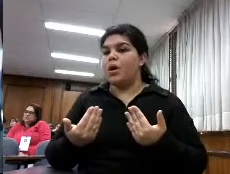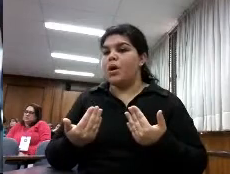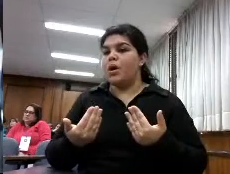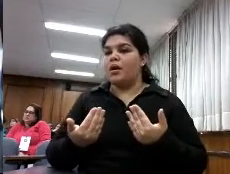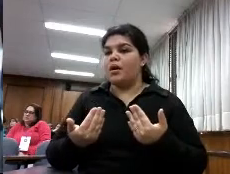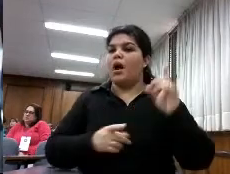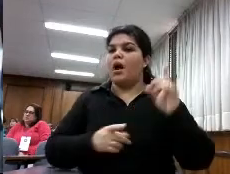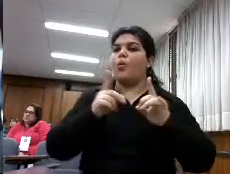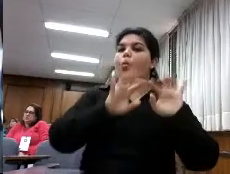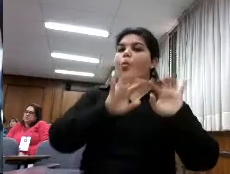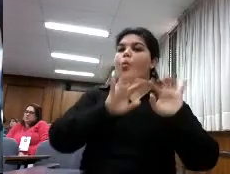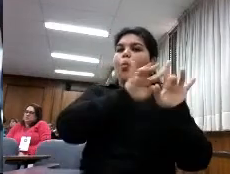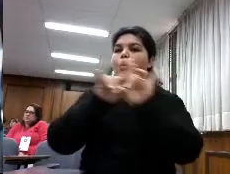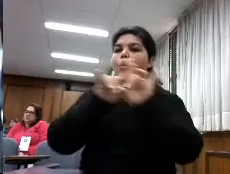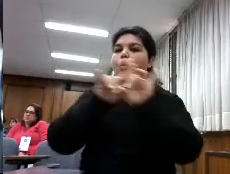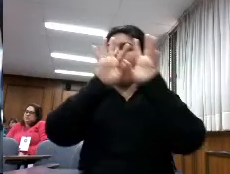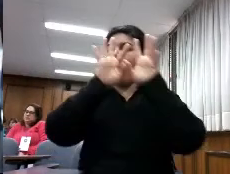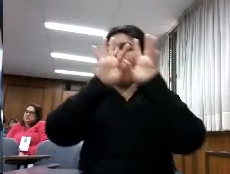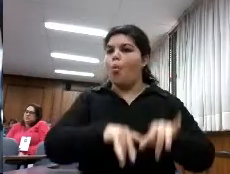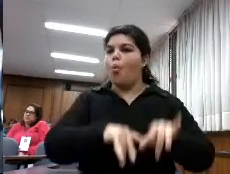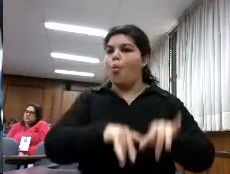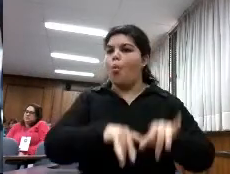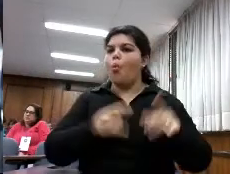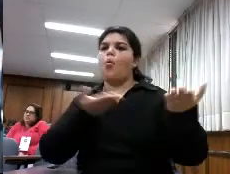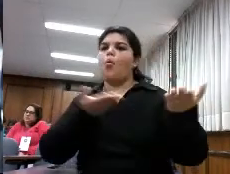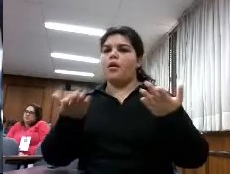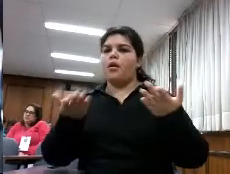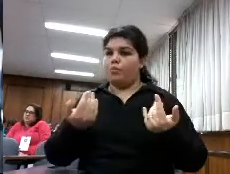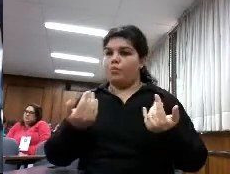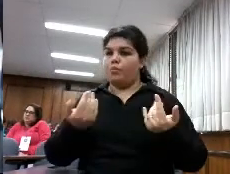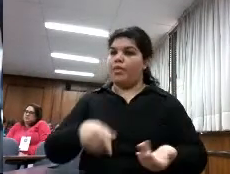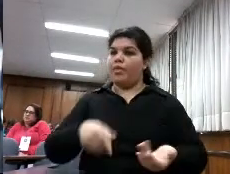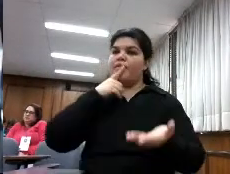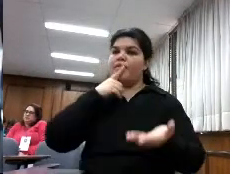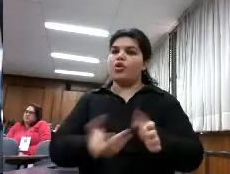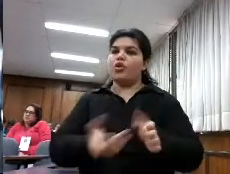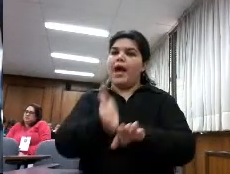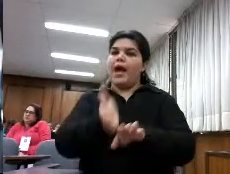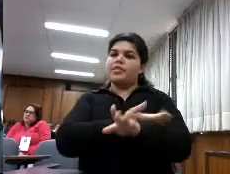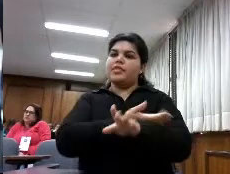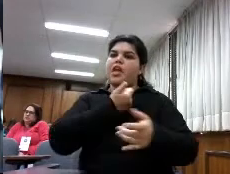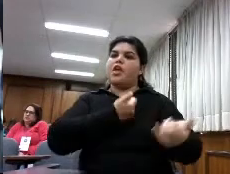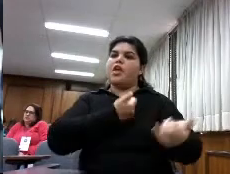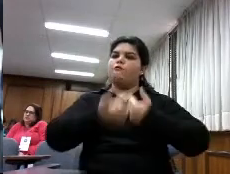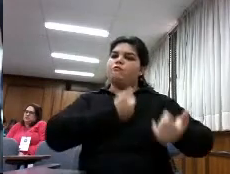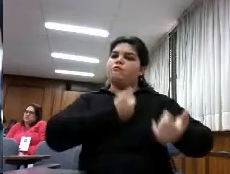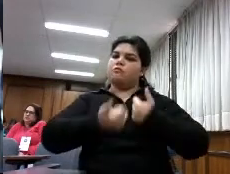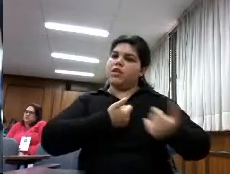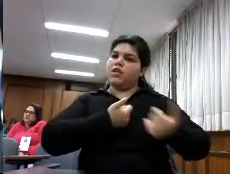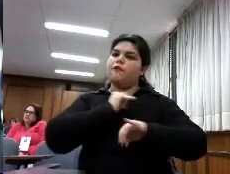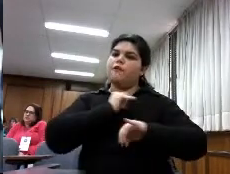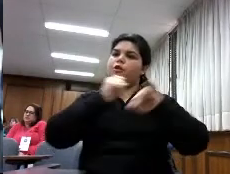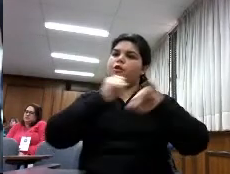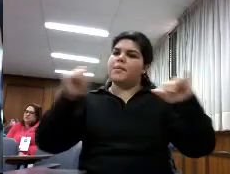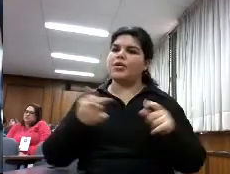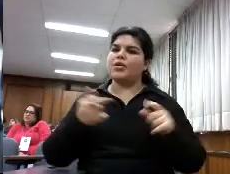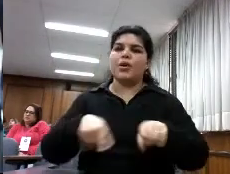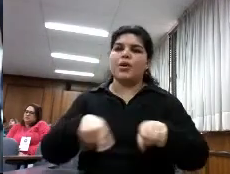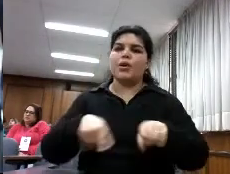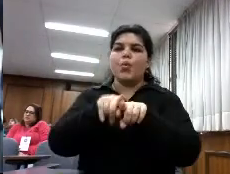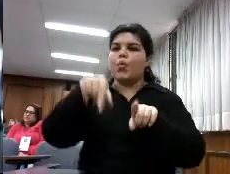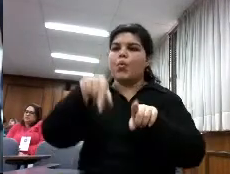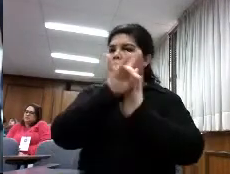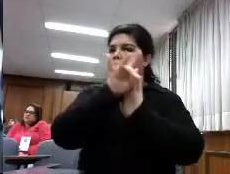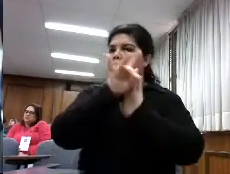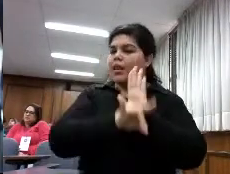hora de comprar contenidos puedan tener decisiones informadas basadas en datos como lo que está ocurriendo ahora ahora las decisiones